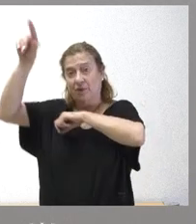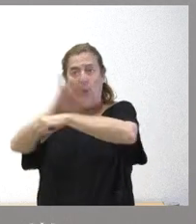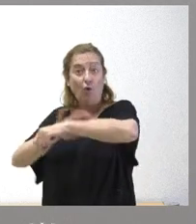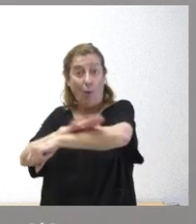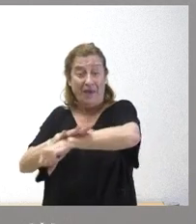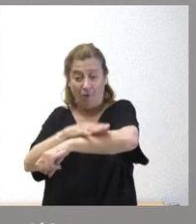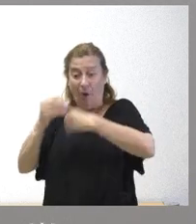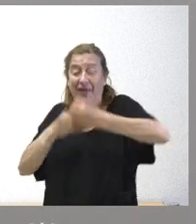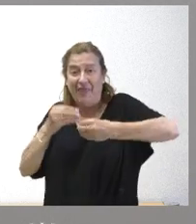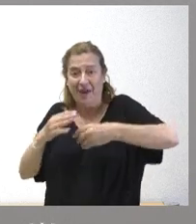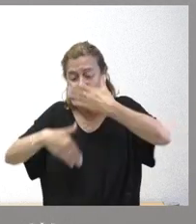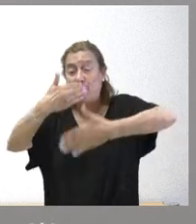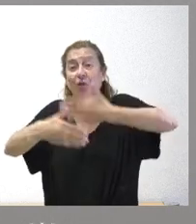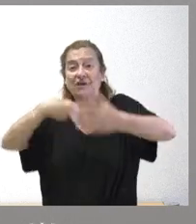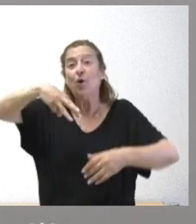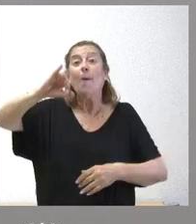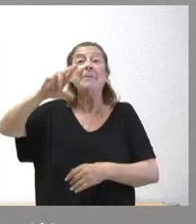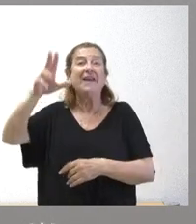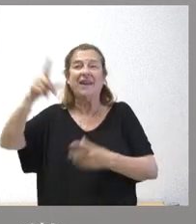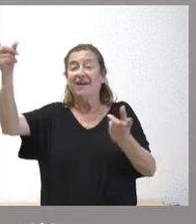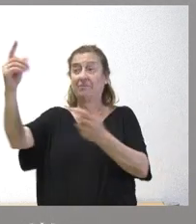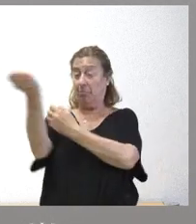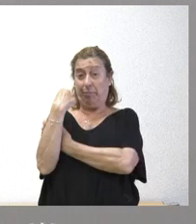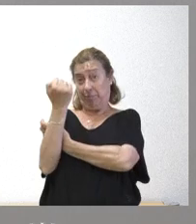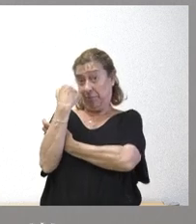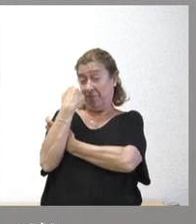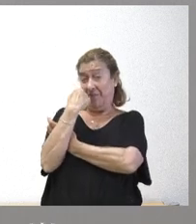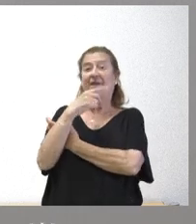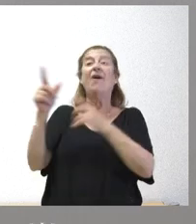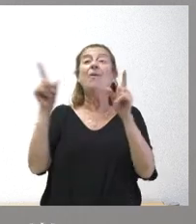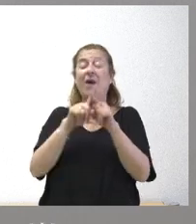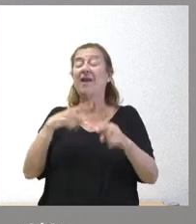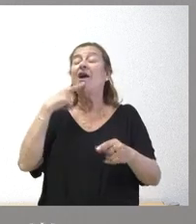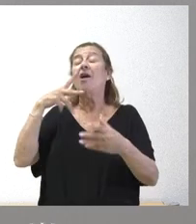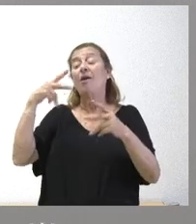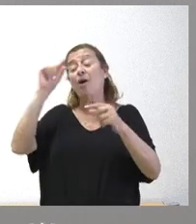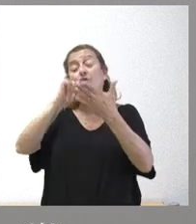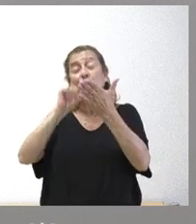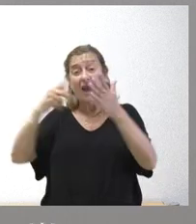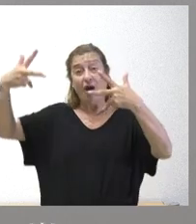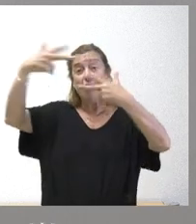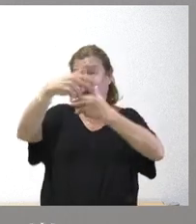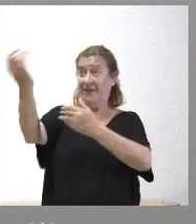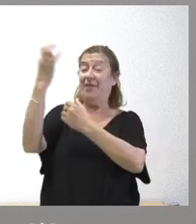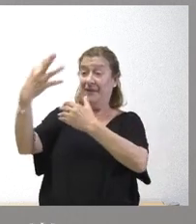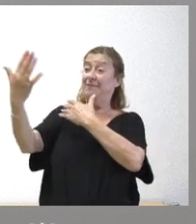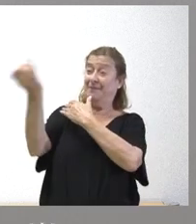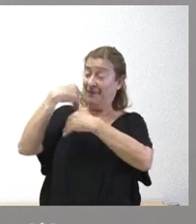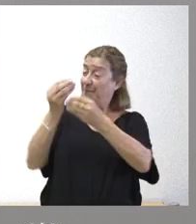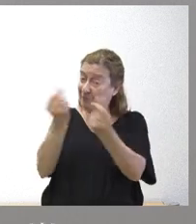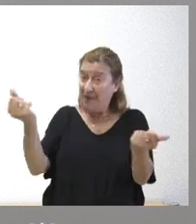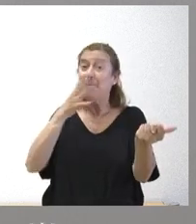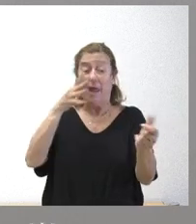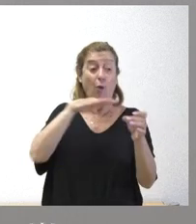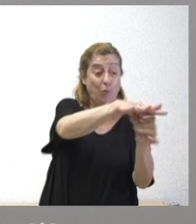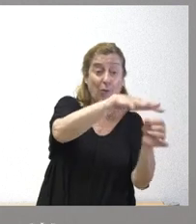proceso MIR ¿Y qué hace el gobierno? Pues no nos ha hecho caso ni en eliminar esa nota de corte que daría lugar a cubrir todas las